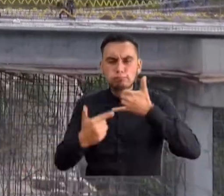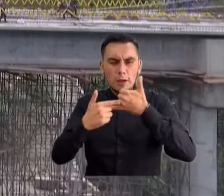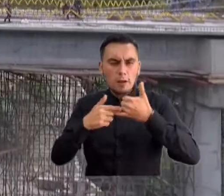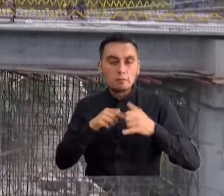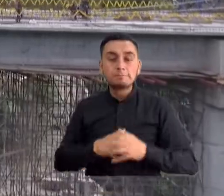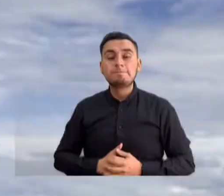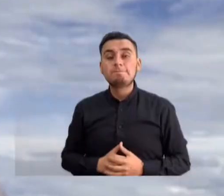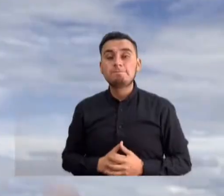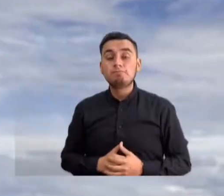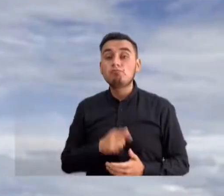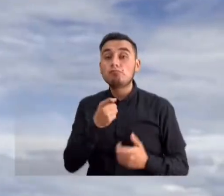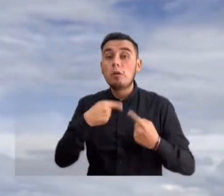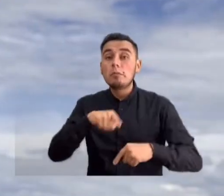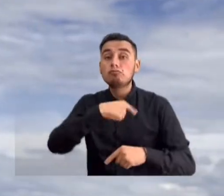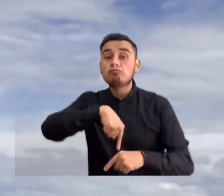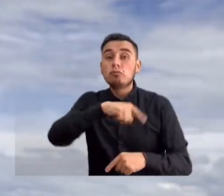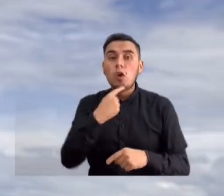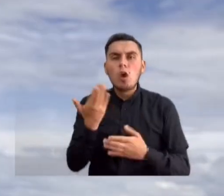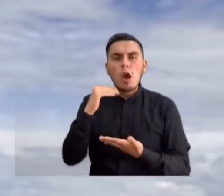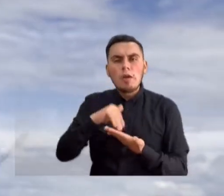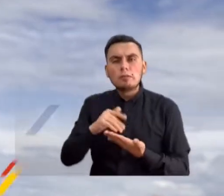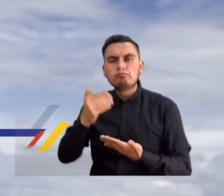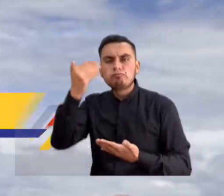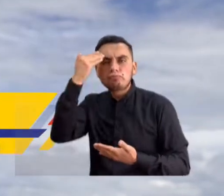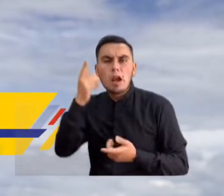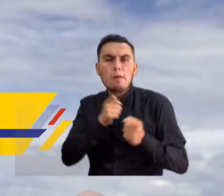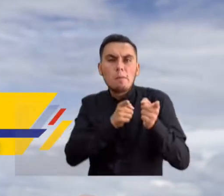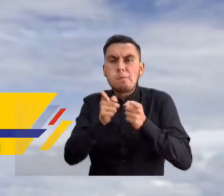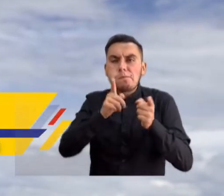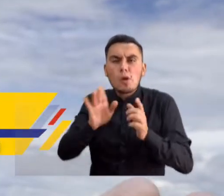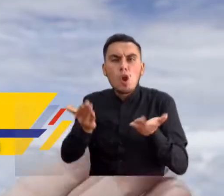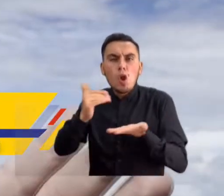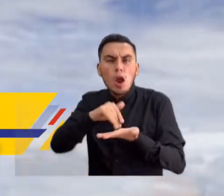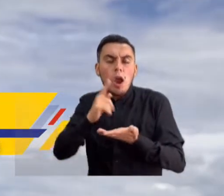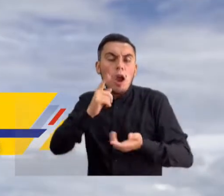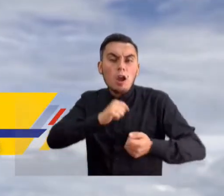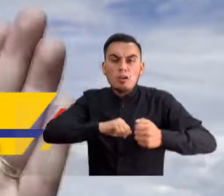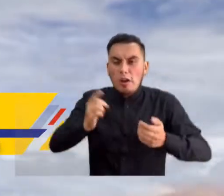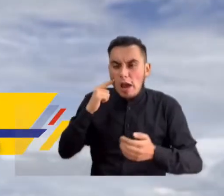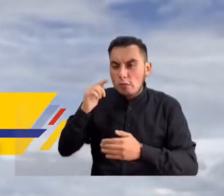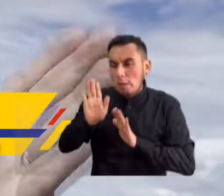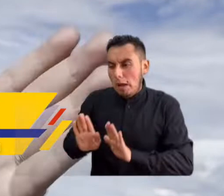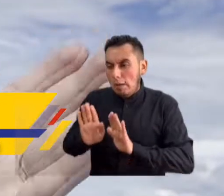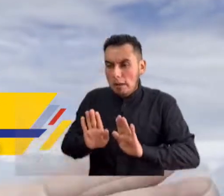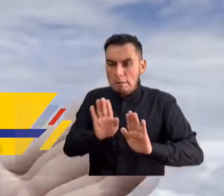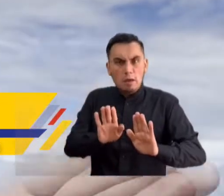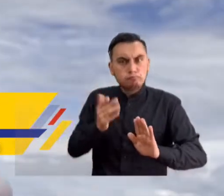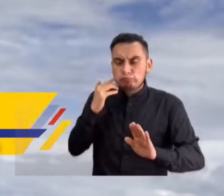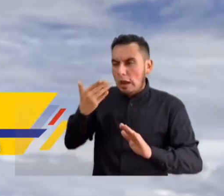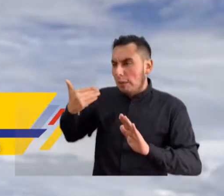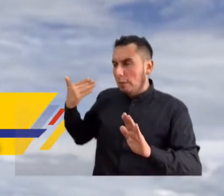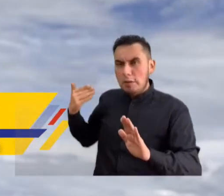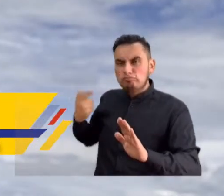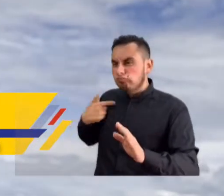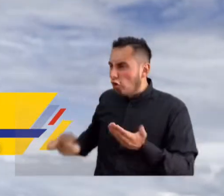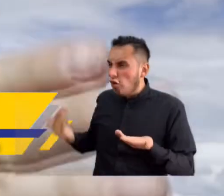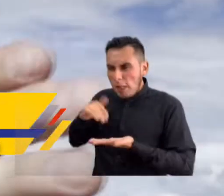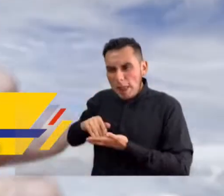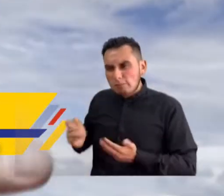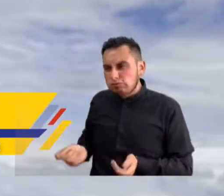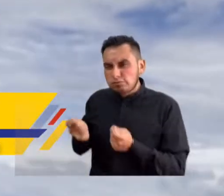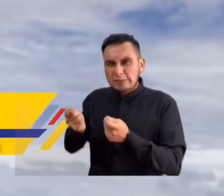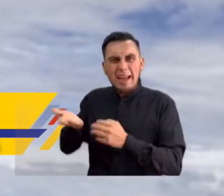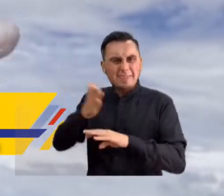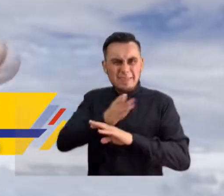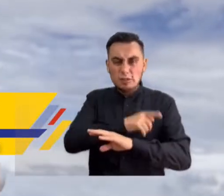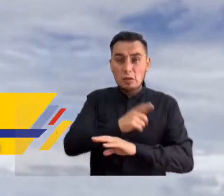red vial nacional. Y en ese sentido también venimos reactivando muchas obras que estaban paralizadas en el país como lo